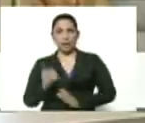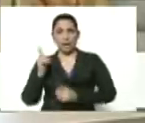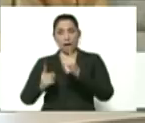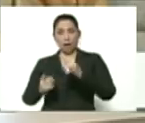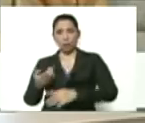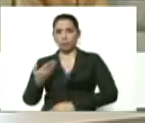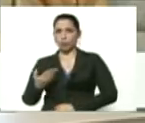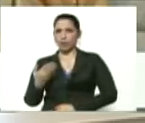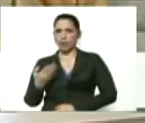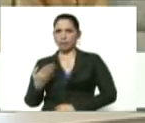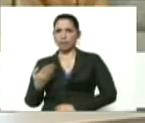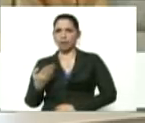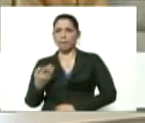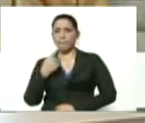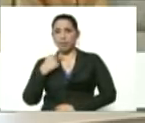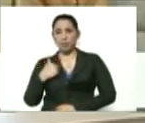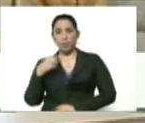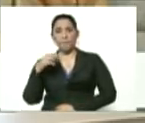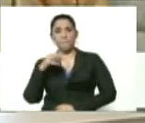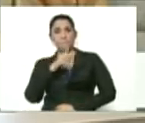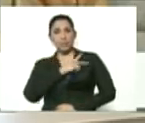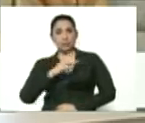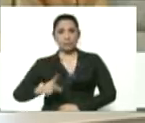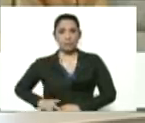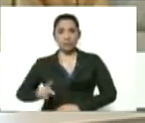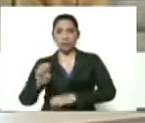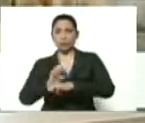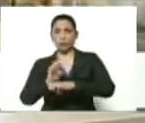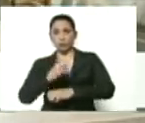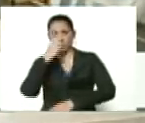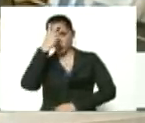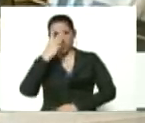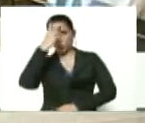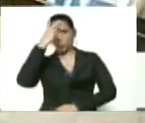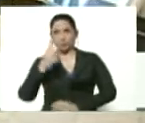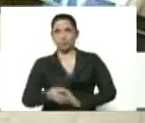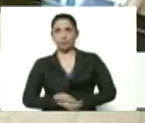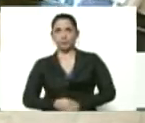que me acotó el vicepresidente de economía, Tarek el Aysami,